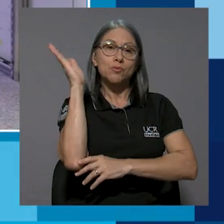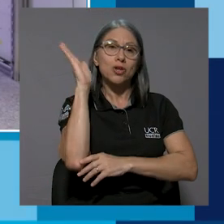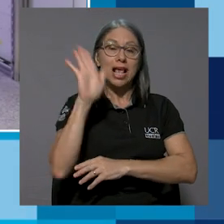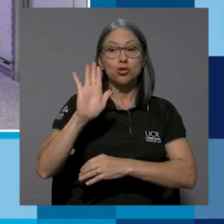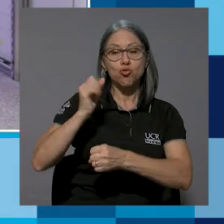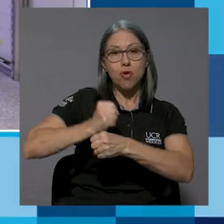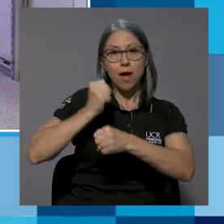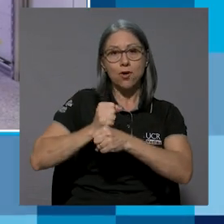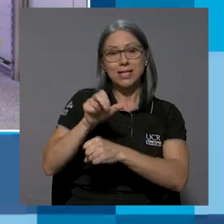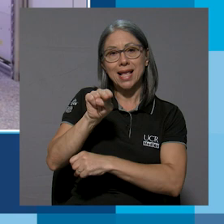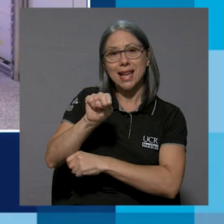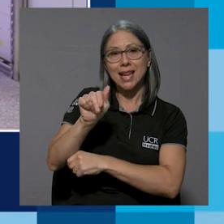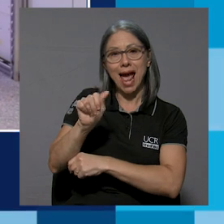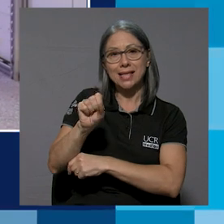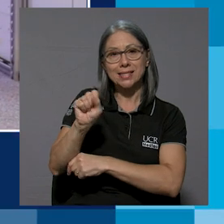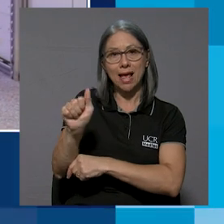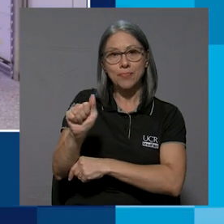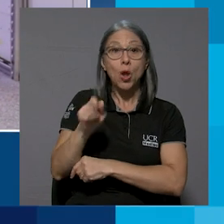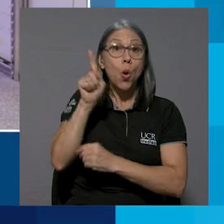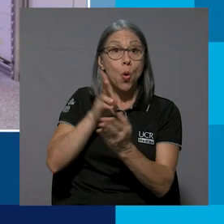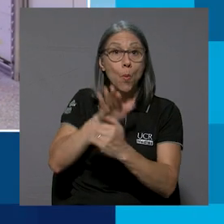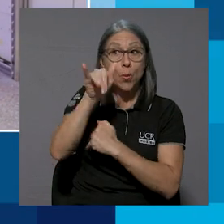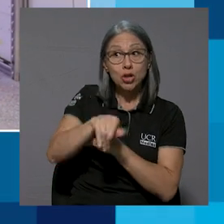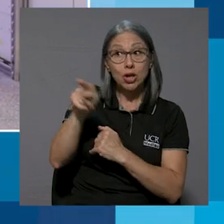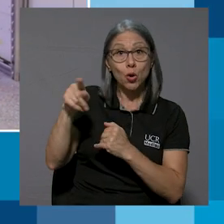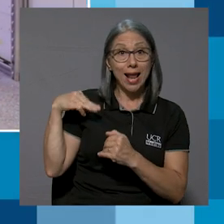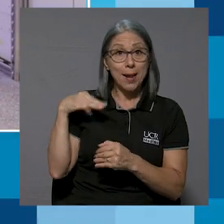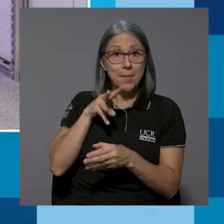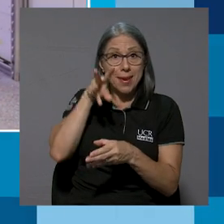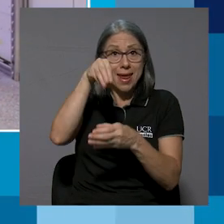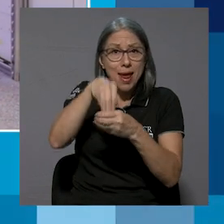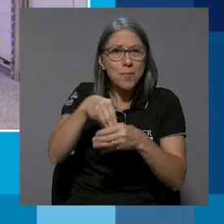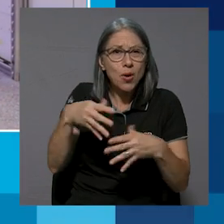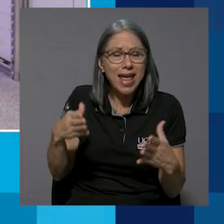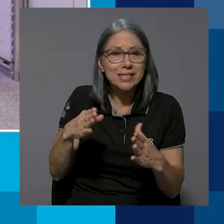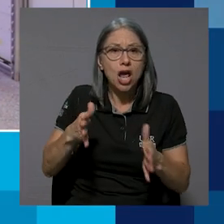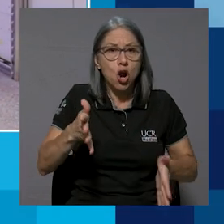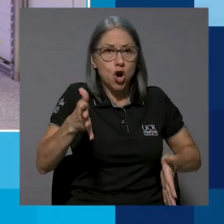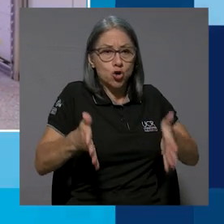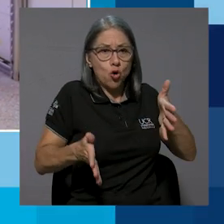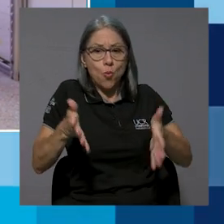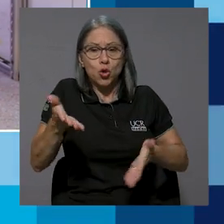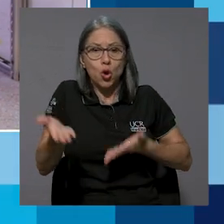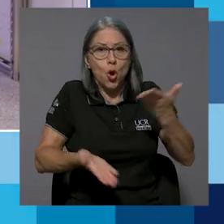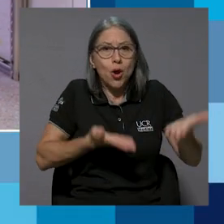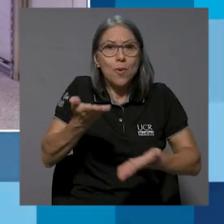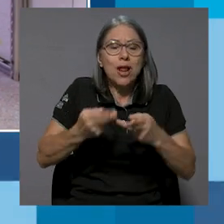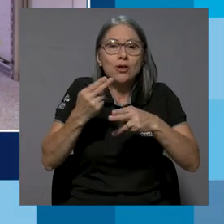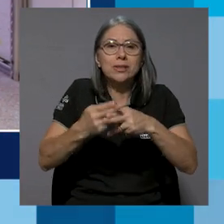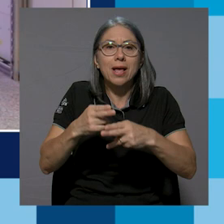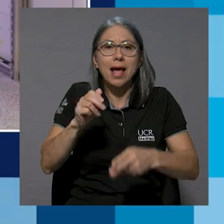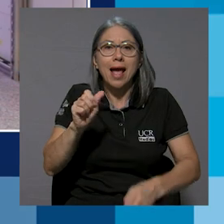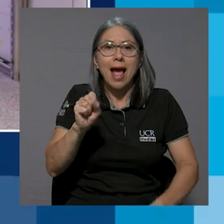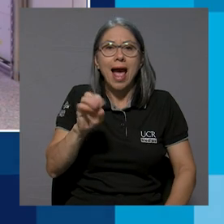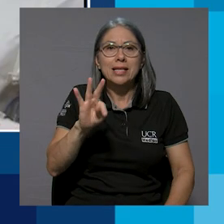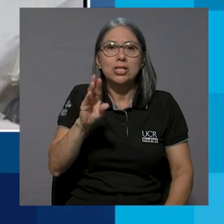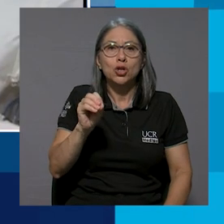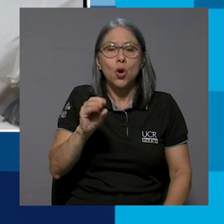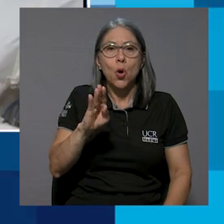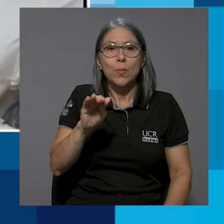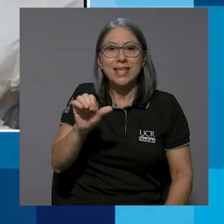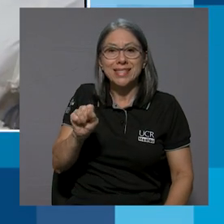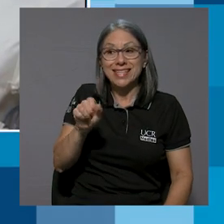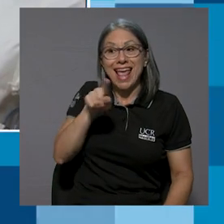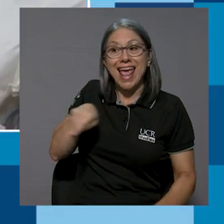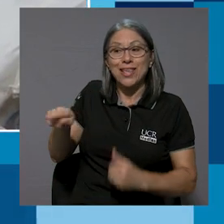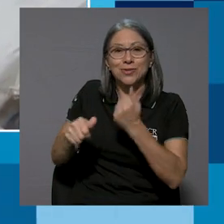sus labores en la NASA. Uno de los proyectos del que es miembro activo es el de los robots colaboradores Astro Bees, que